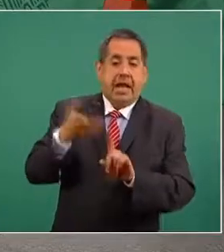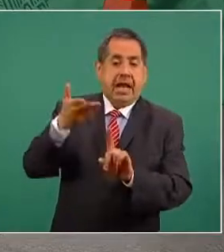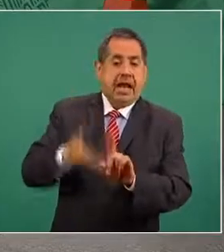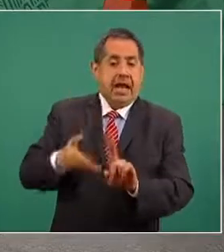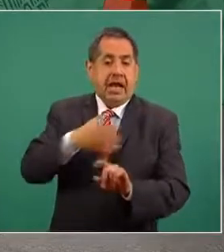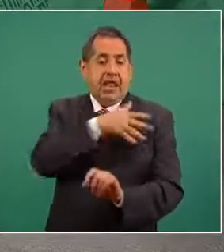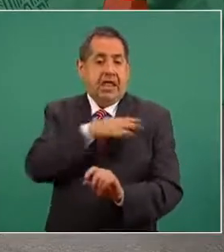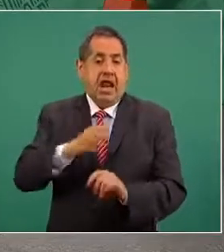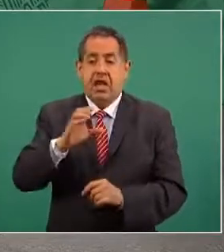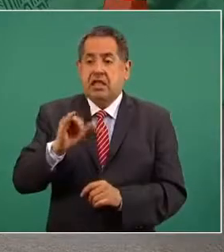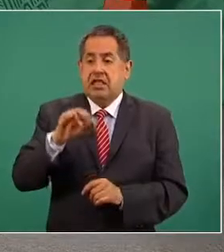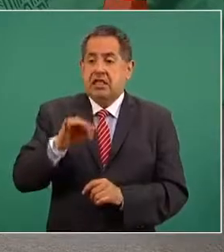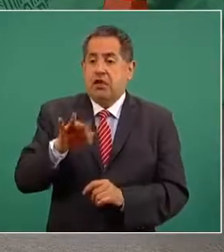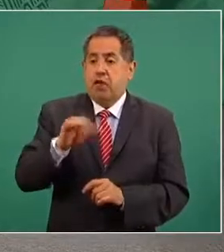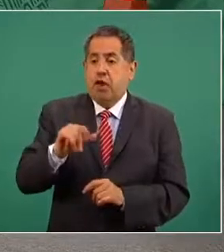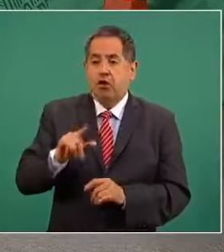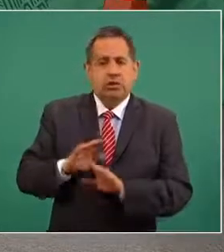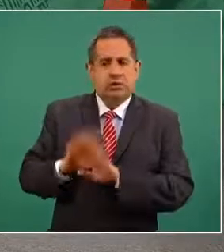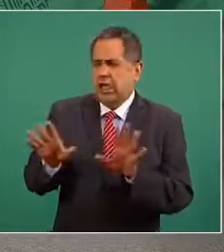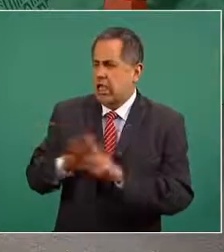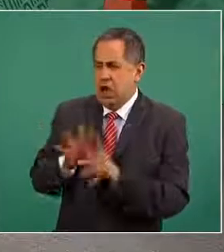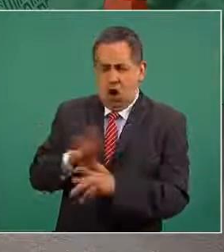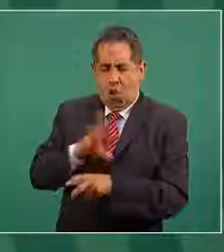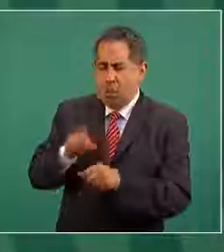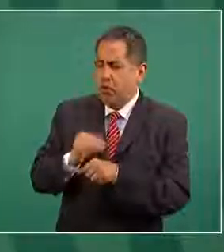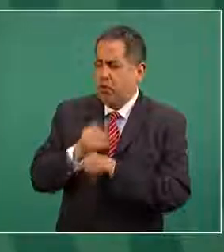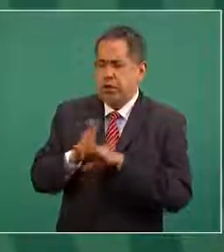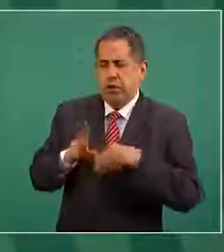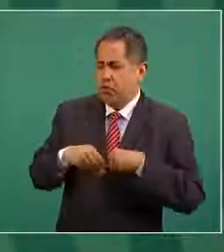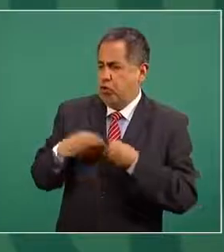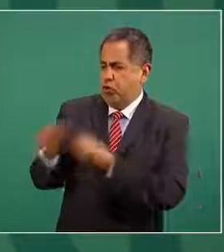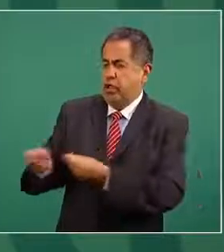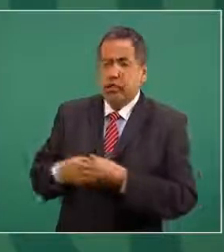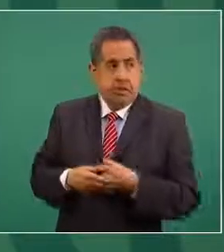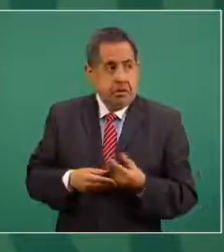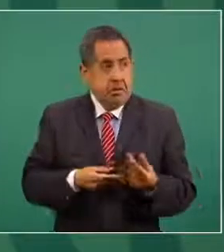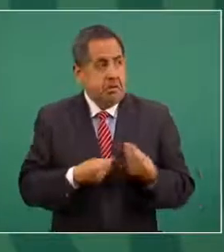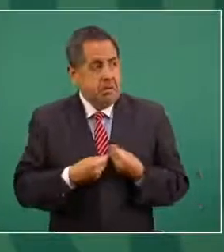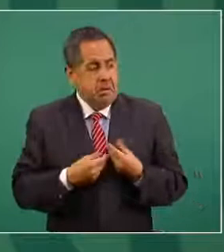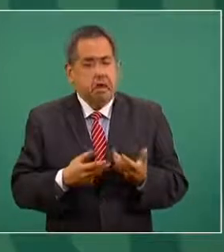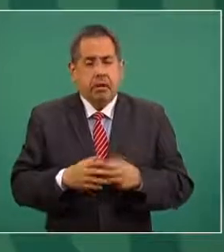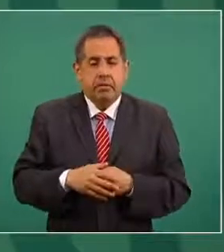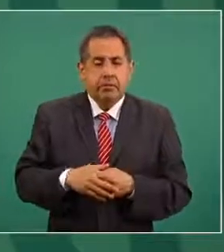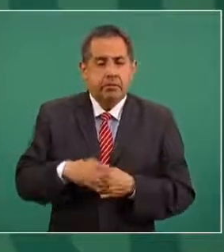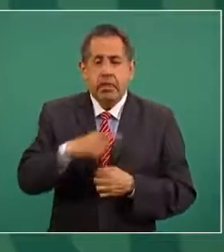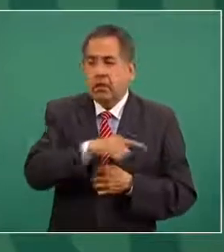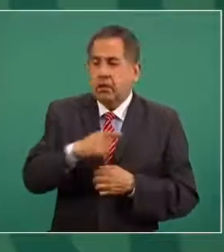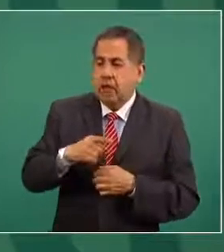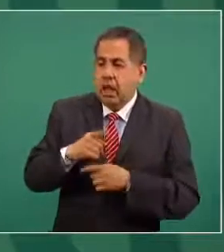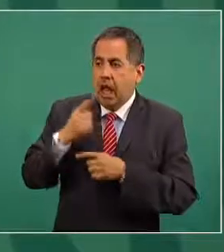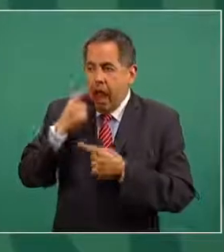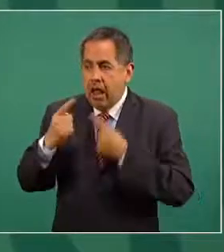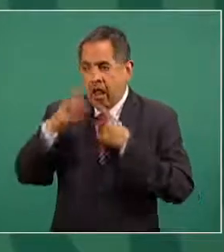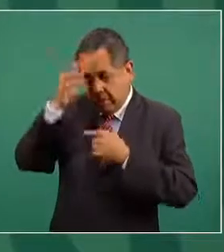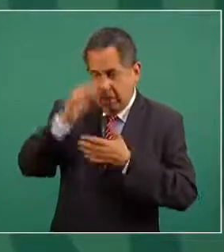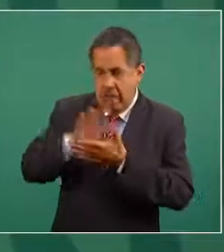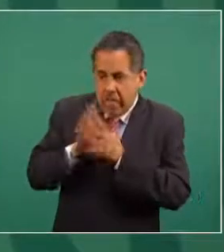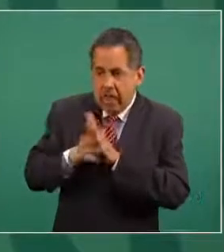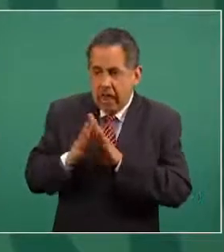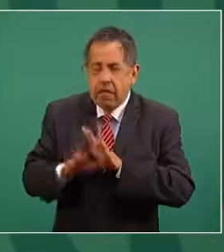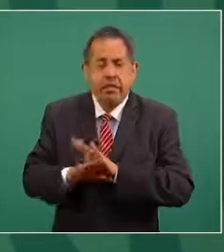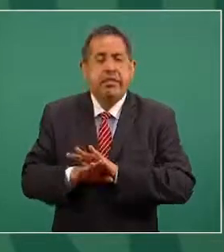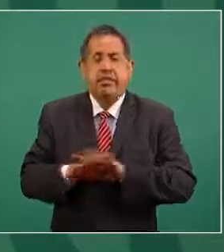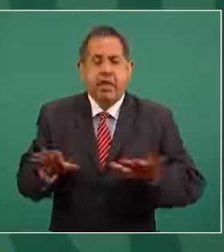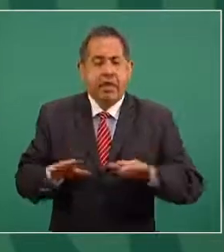se ve entregado toda la información y se ve actuado sin condiciones. Eso se lo